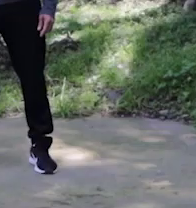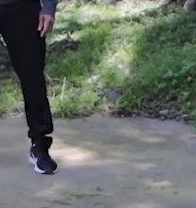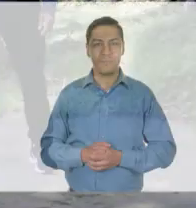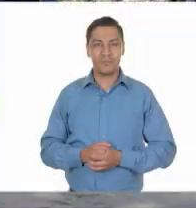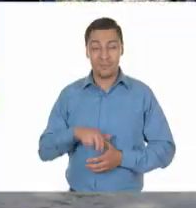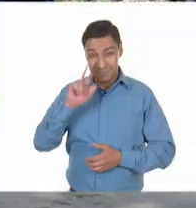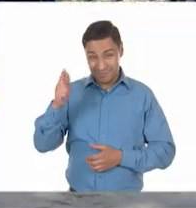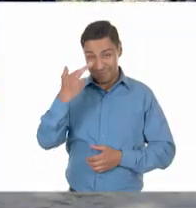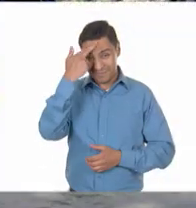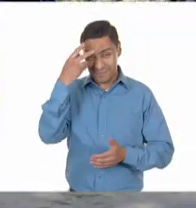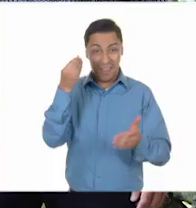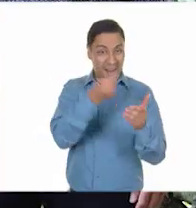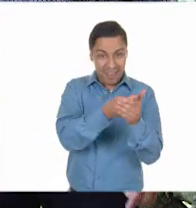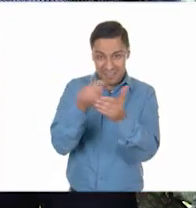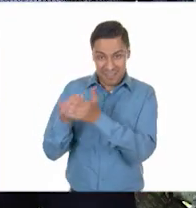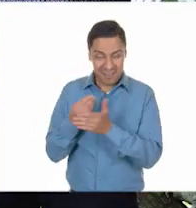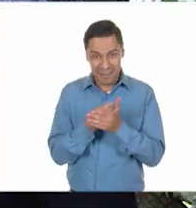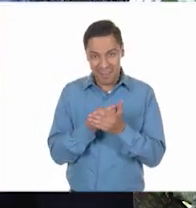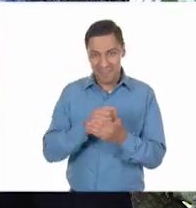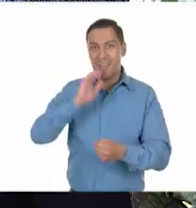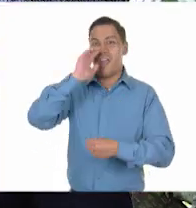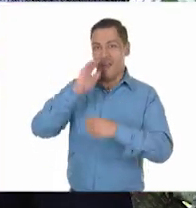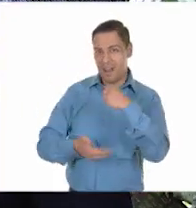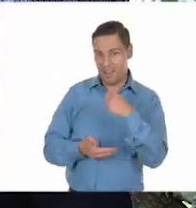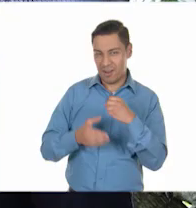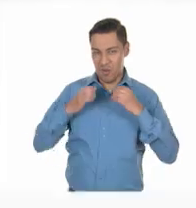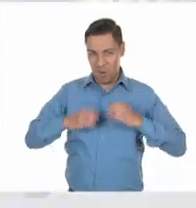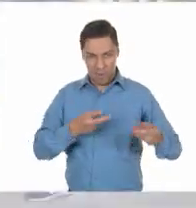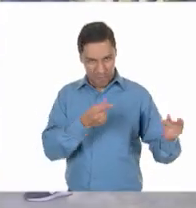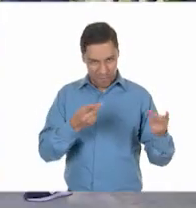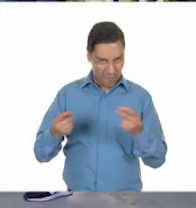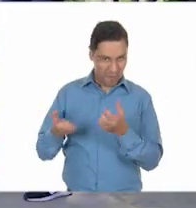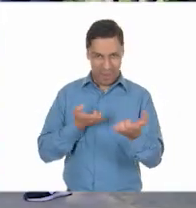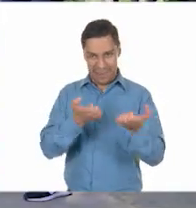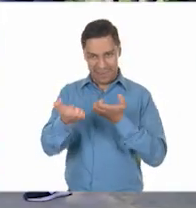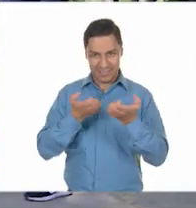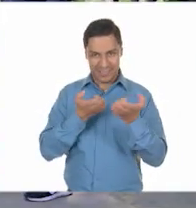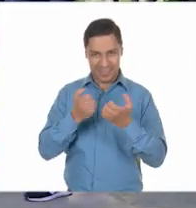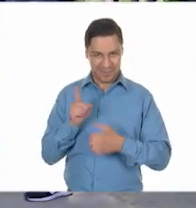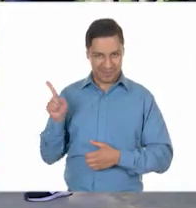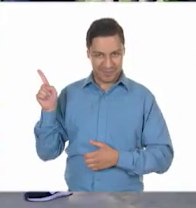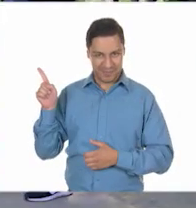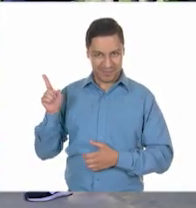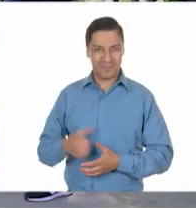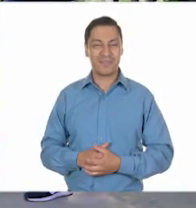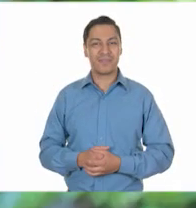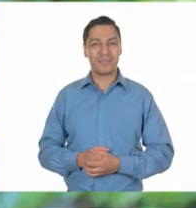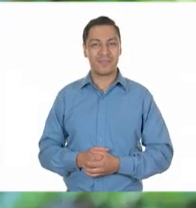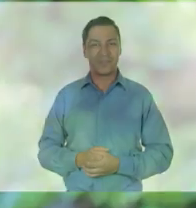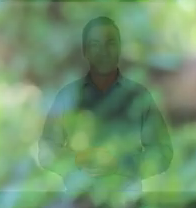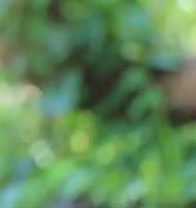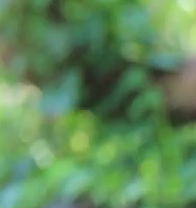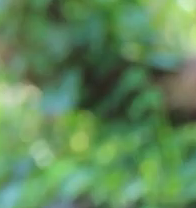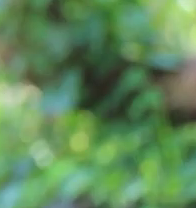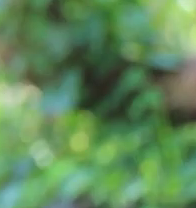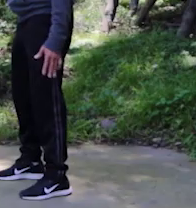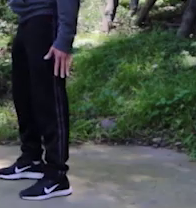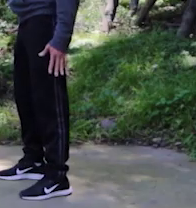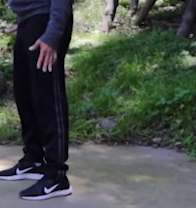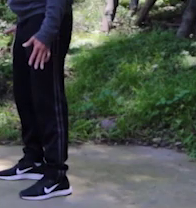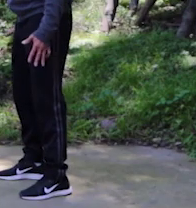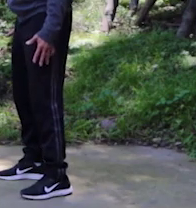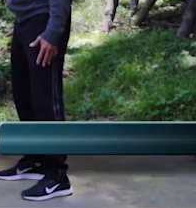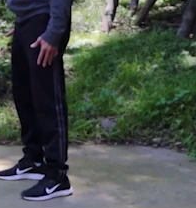Recuerda, entre clase y clase, activa tu cuerpo. En esta ocasión vamos a trabajar el tríceps. Vamos